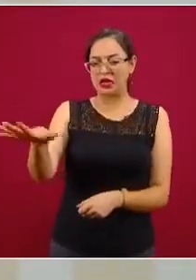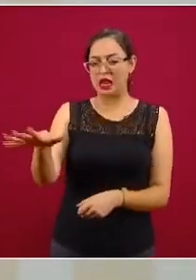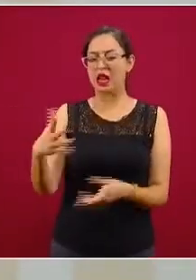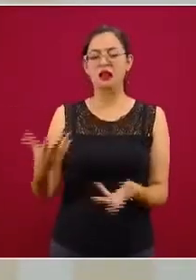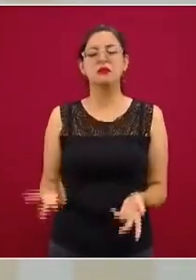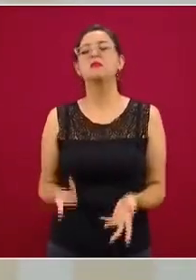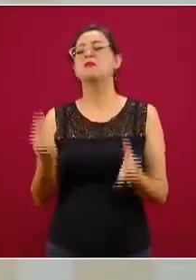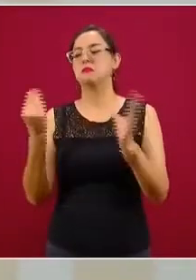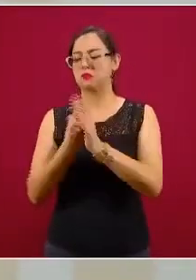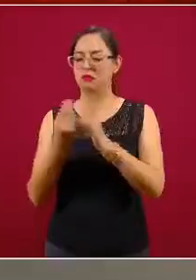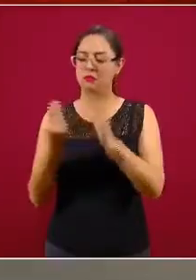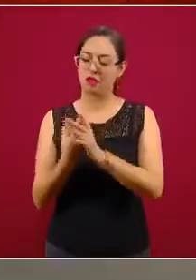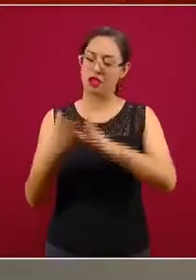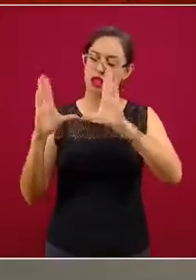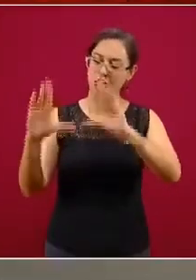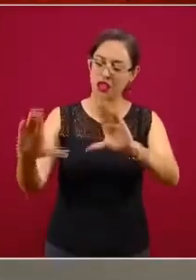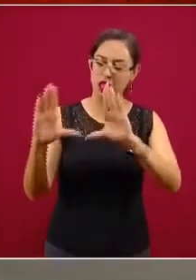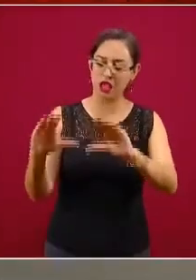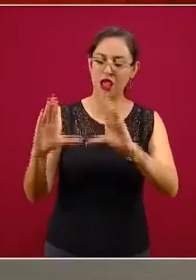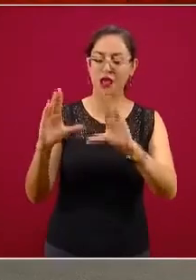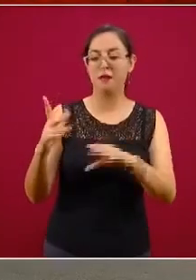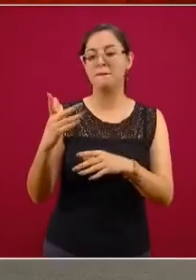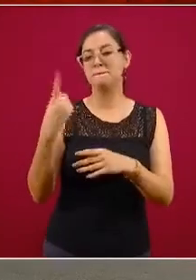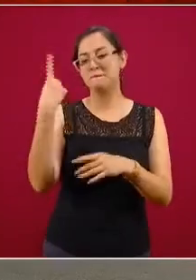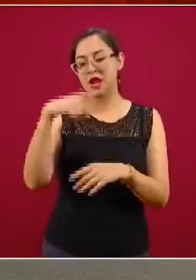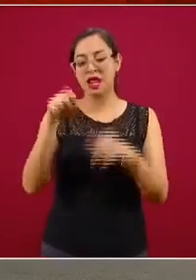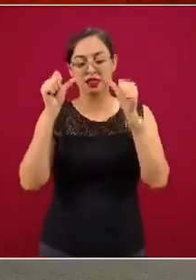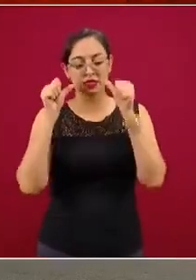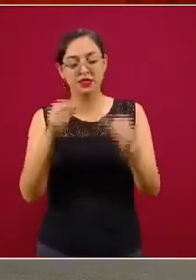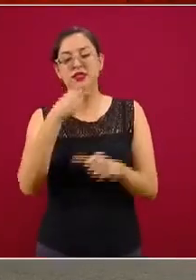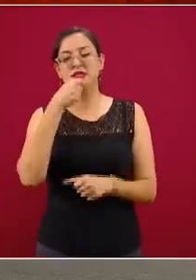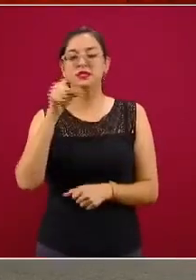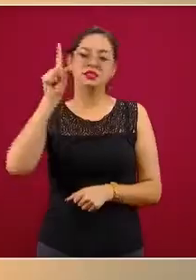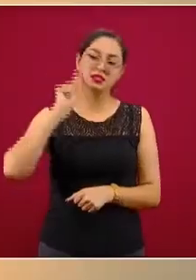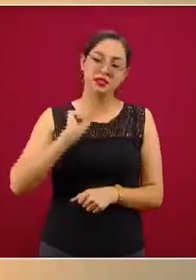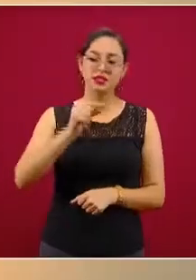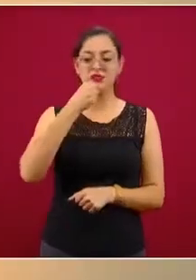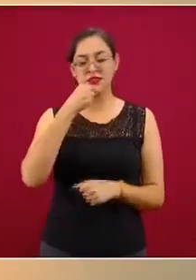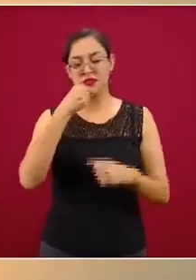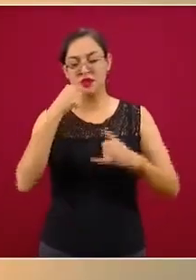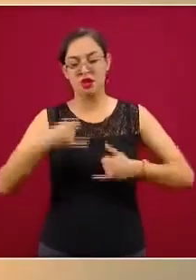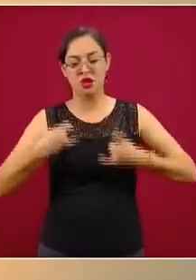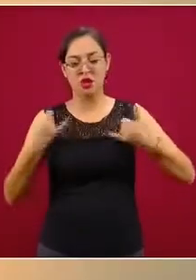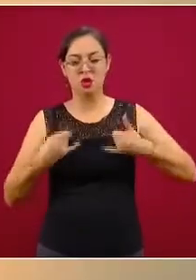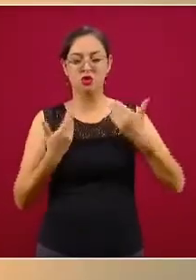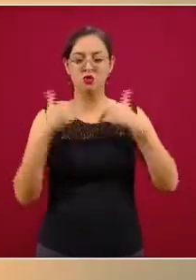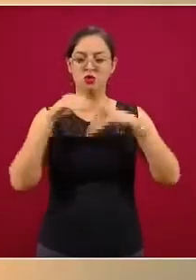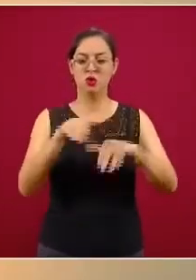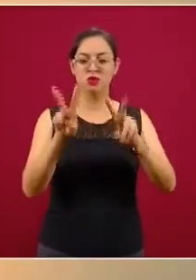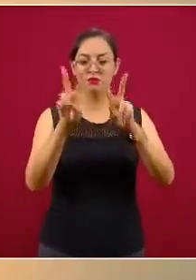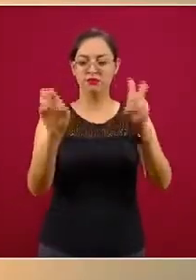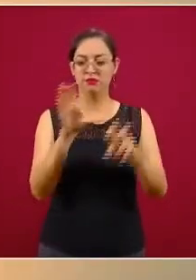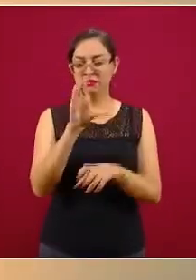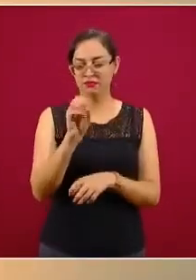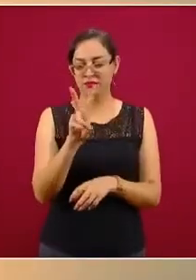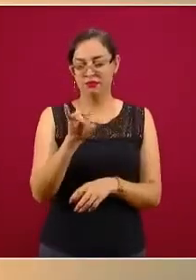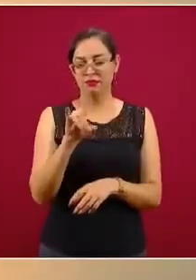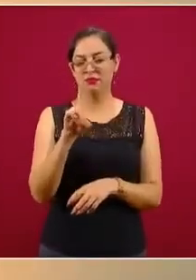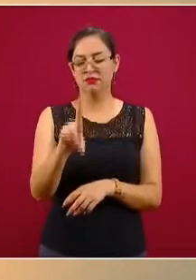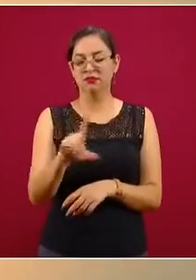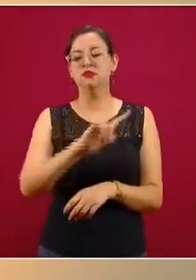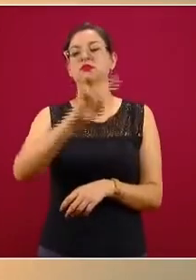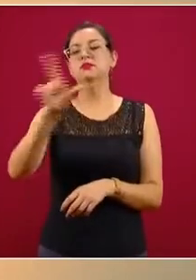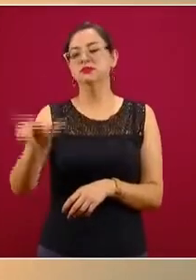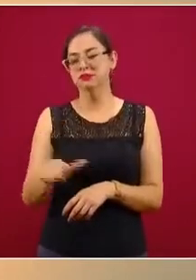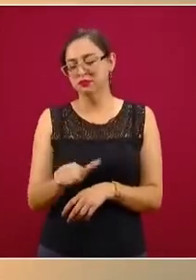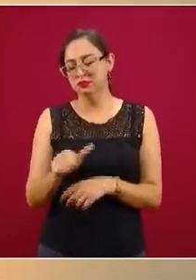adolescentes, respectivamente en el asunto de COVID, que después sería bueno no cortarlo, ya